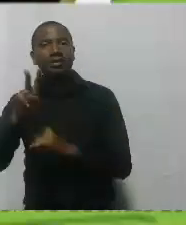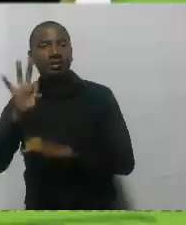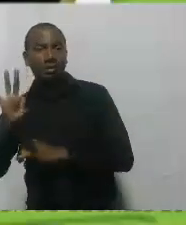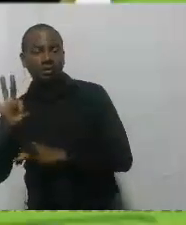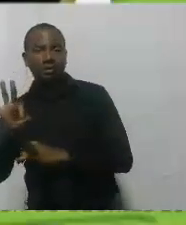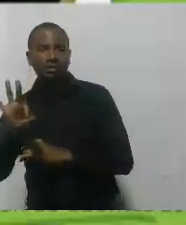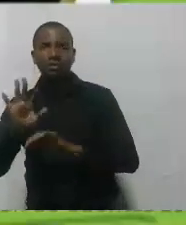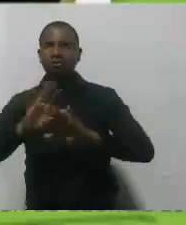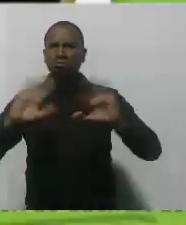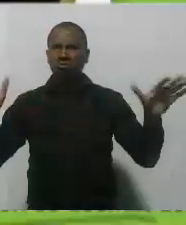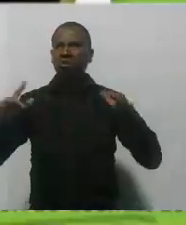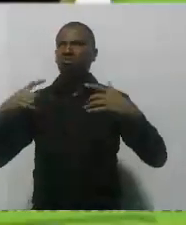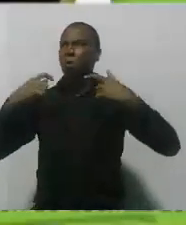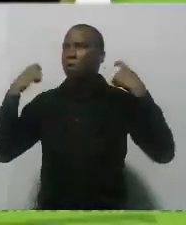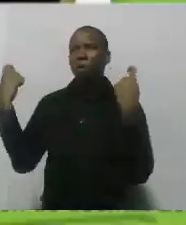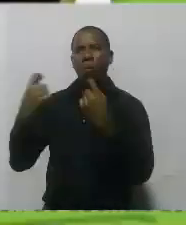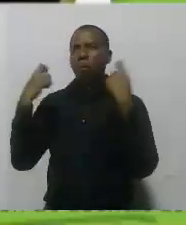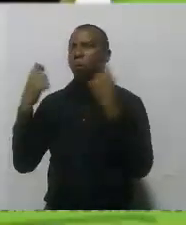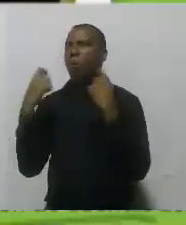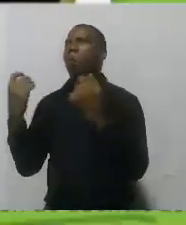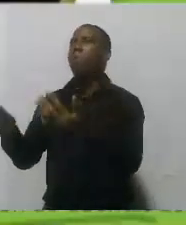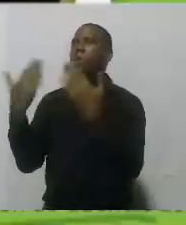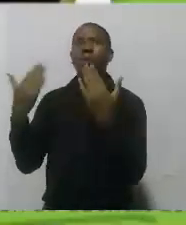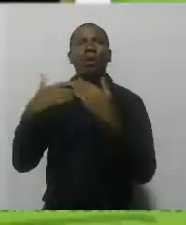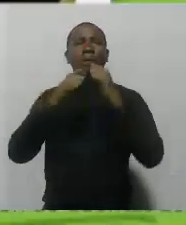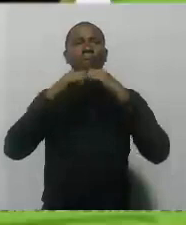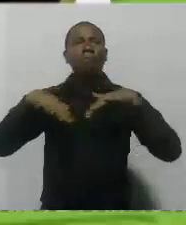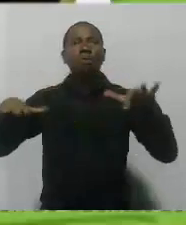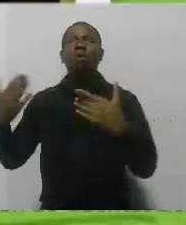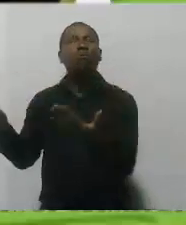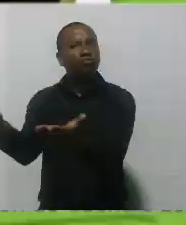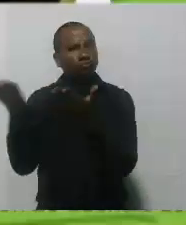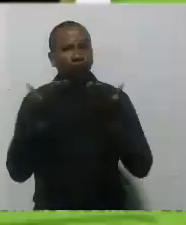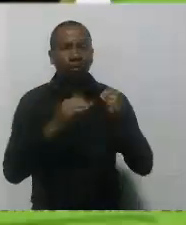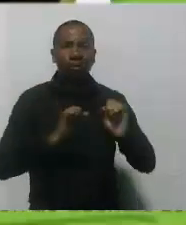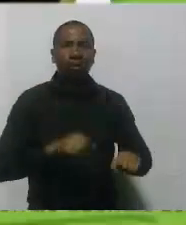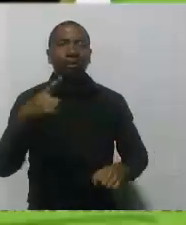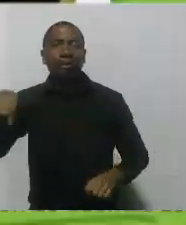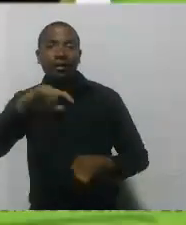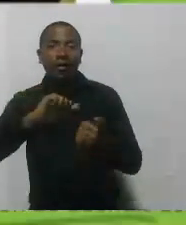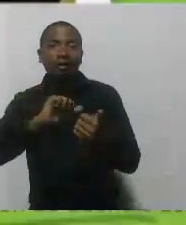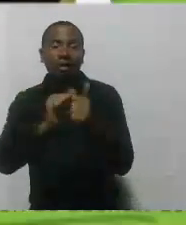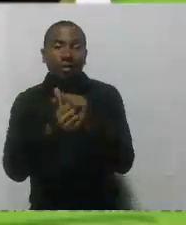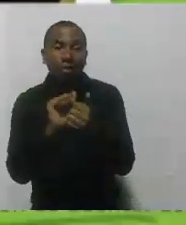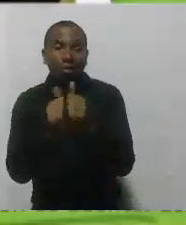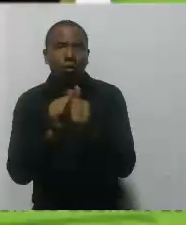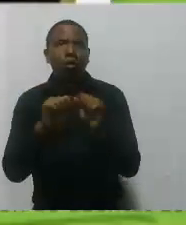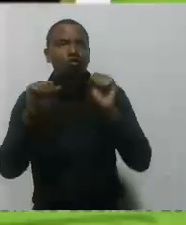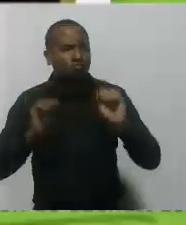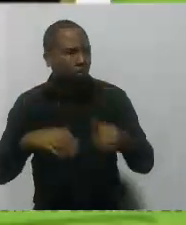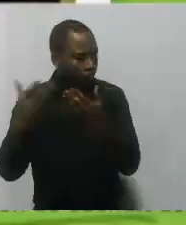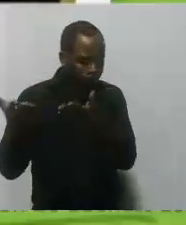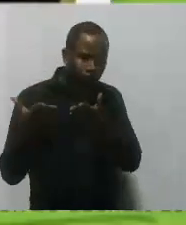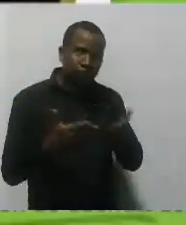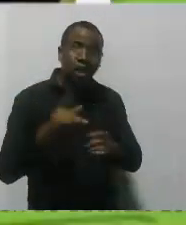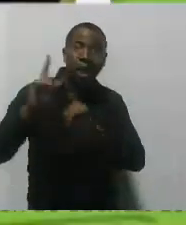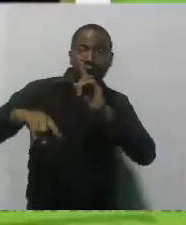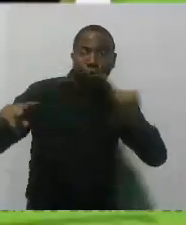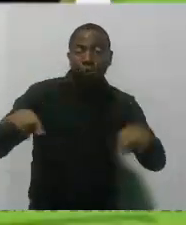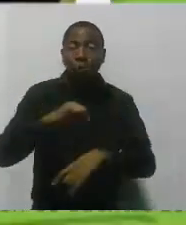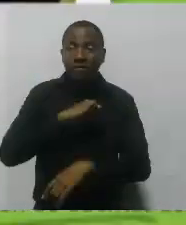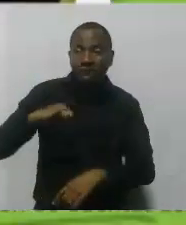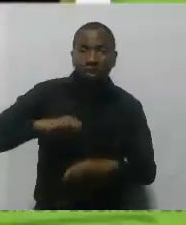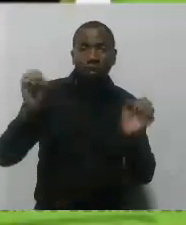pluralidad de oferente y que los deportistas puedan presentarse convencionales y no convencionales